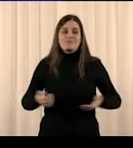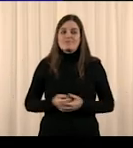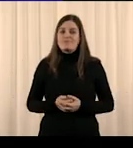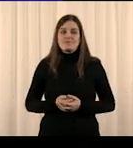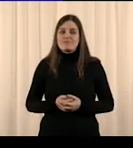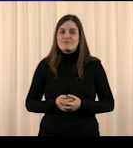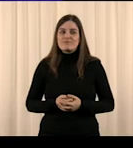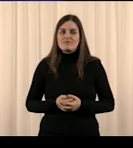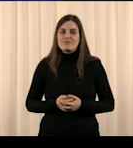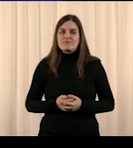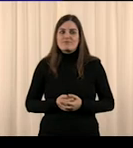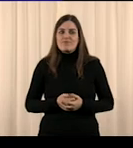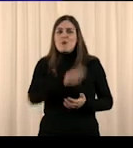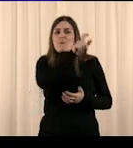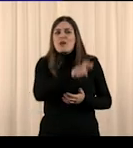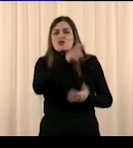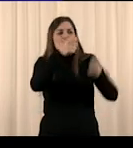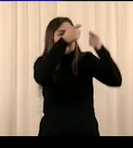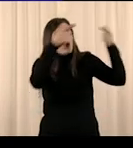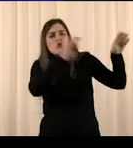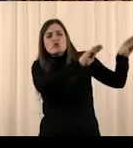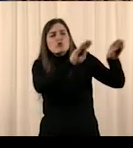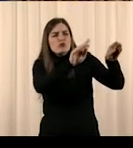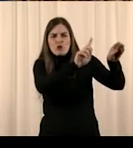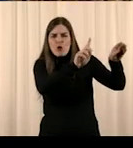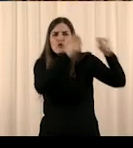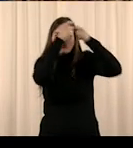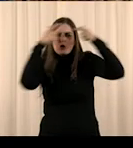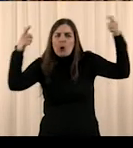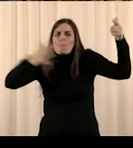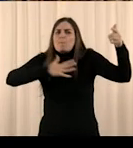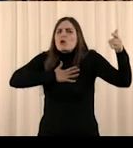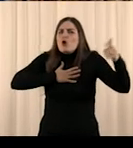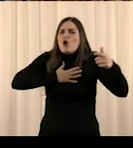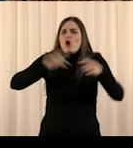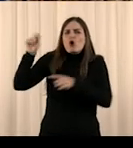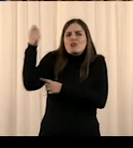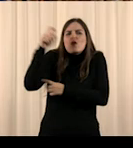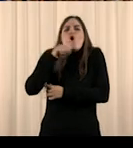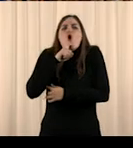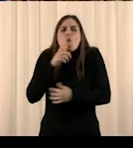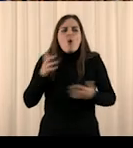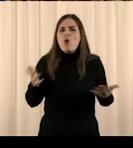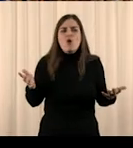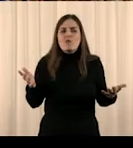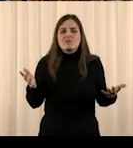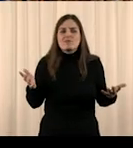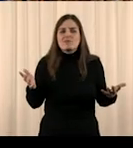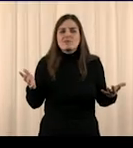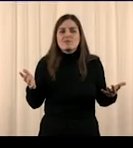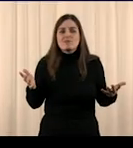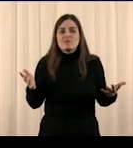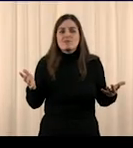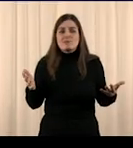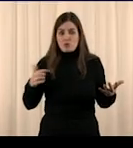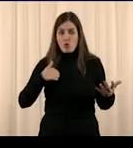No lo que otros sueñan para ellos, sino el sueño que ellos tienen. Porque tenemos una